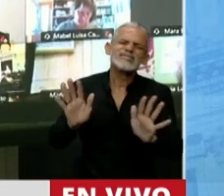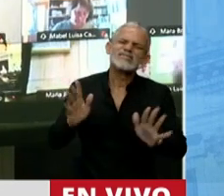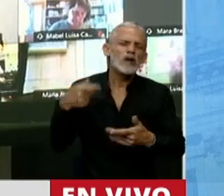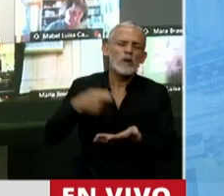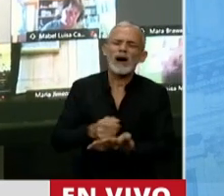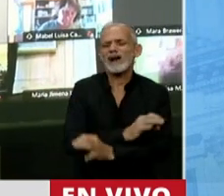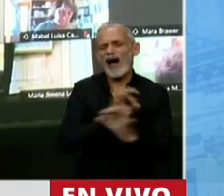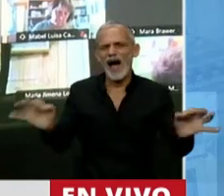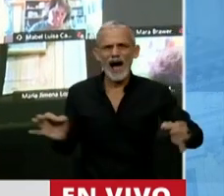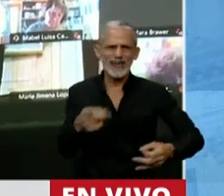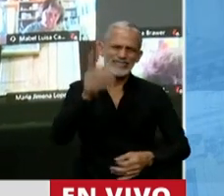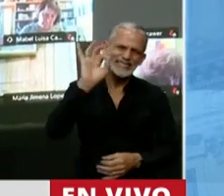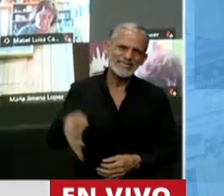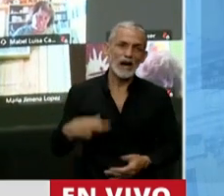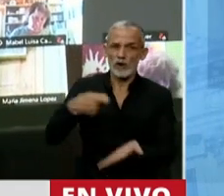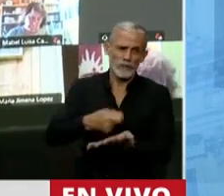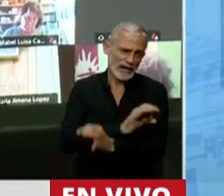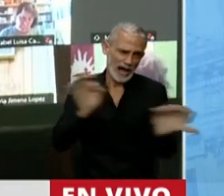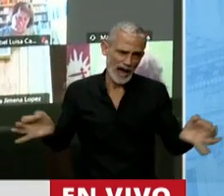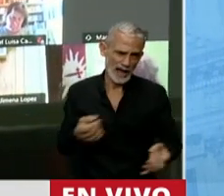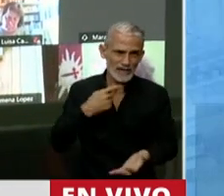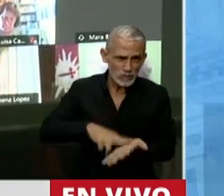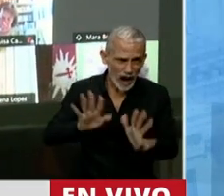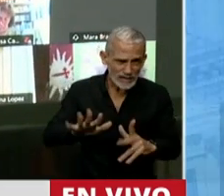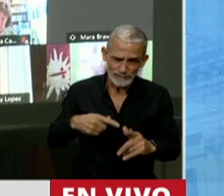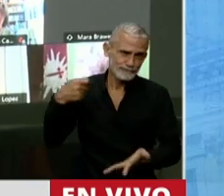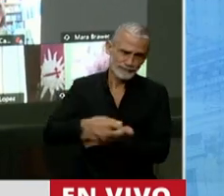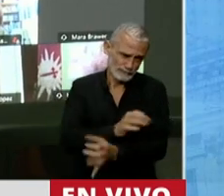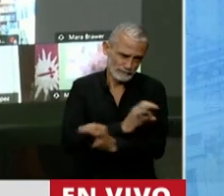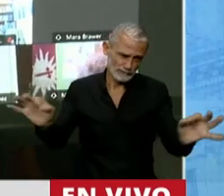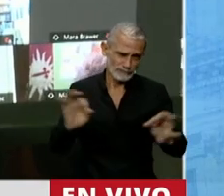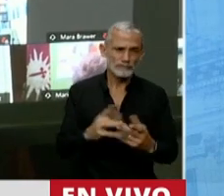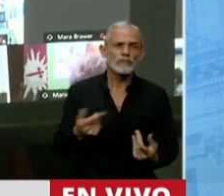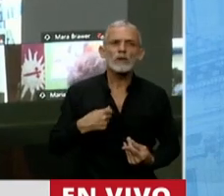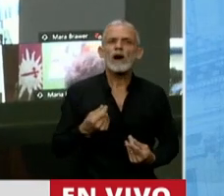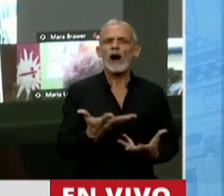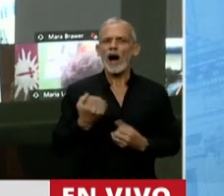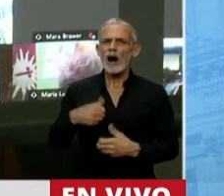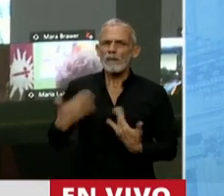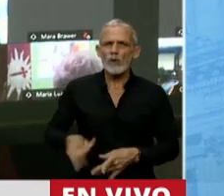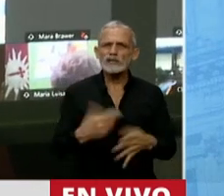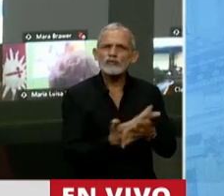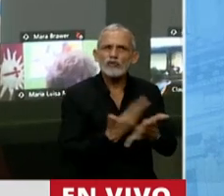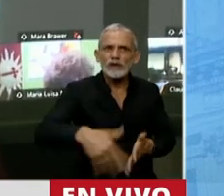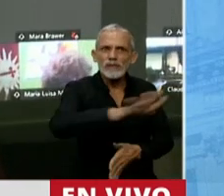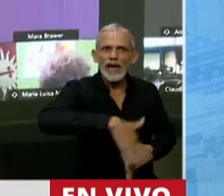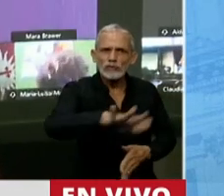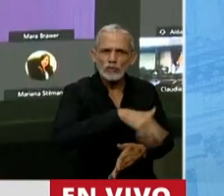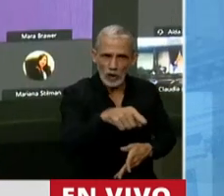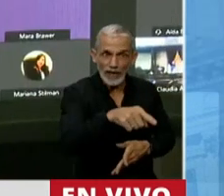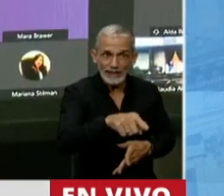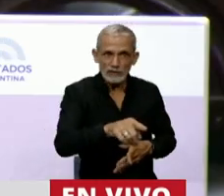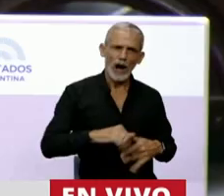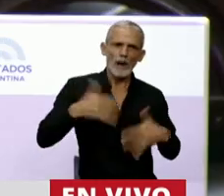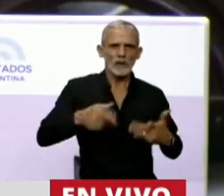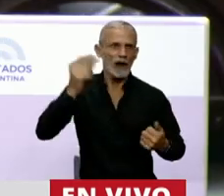a pagar nadie, Presidenta. Usted sabe que no lo va a pagar nadie y sabe que estamos usando el dolor de la gente estos nueve meses. tenemos amigos que la